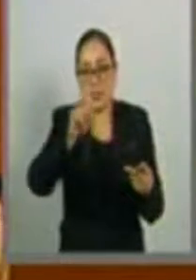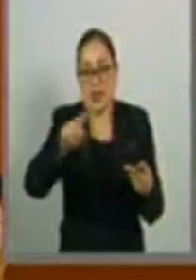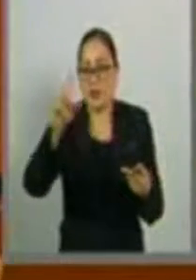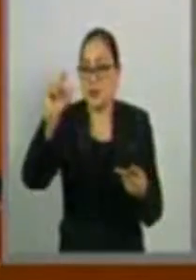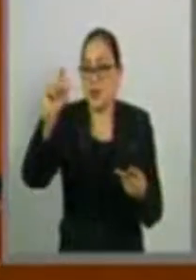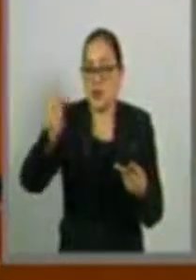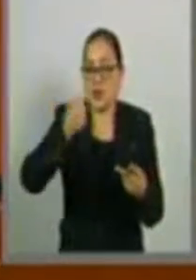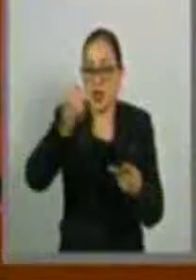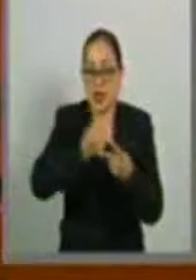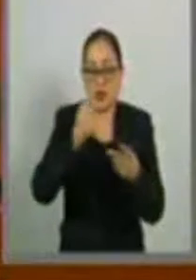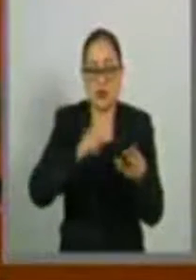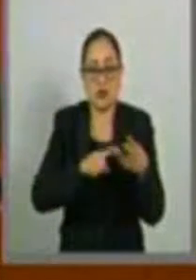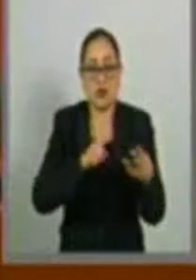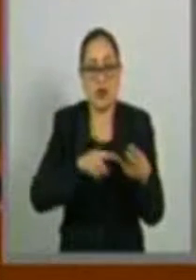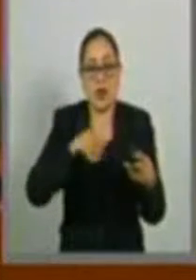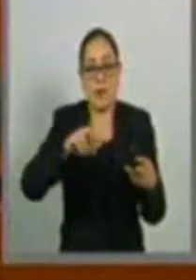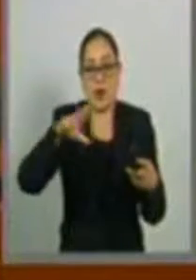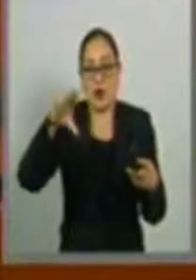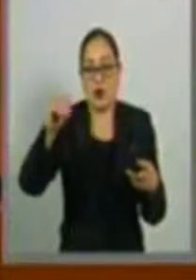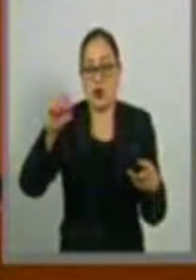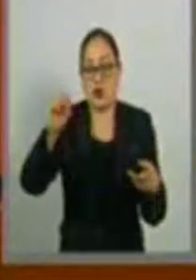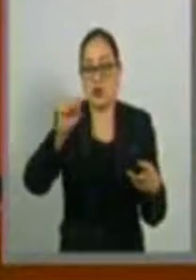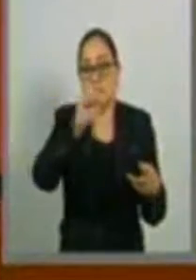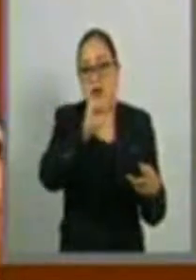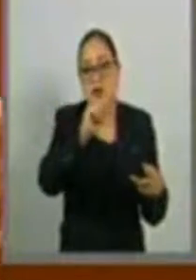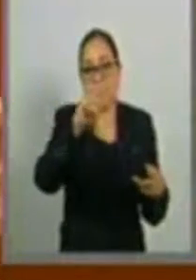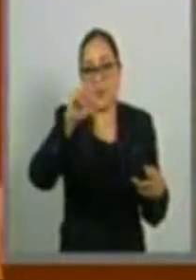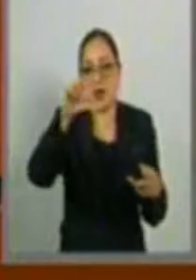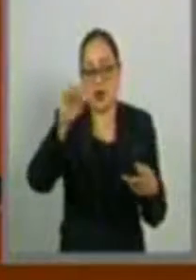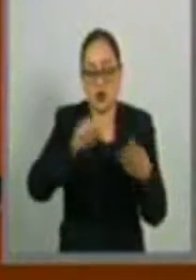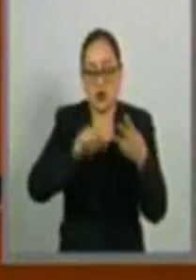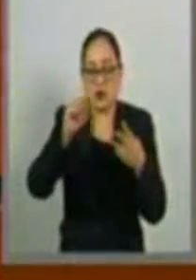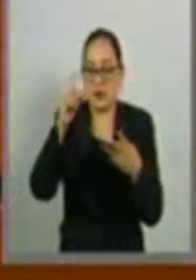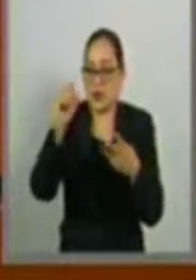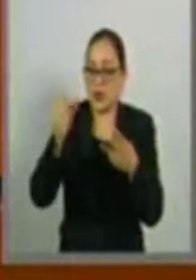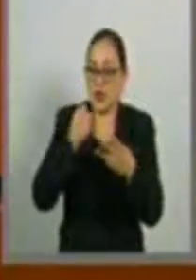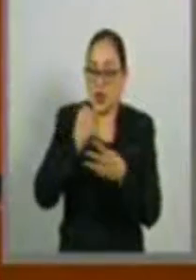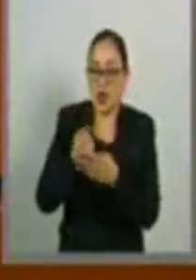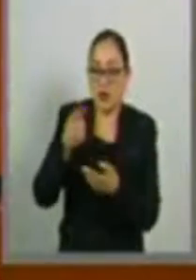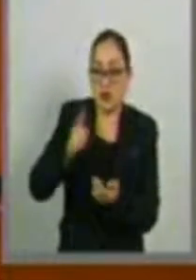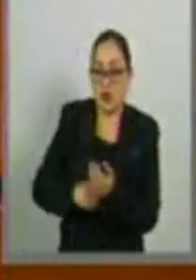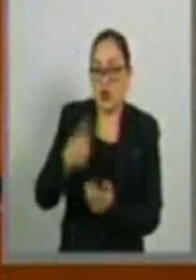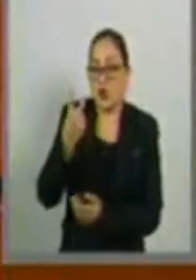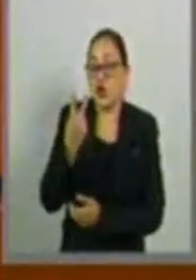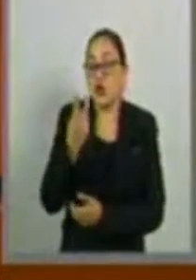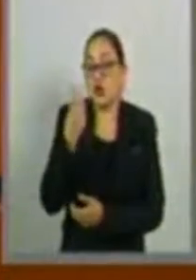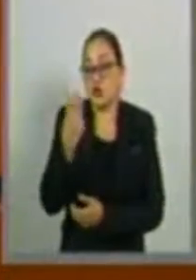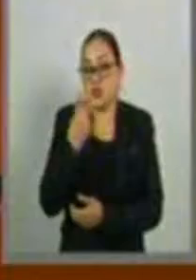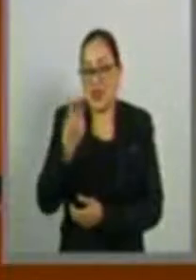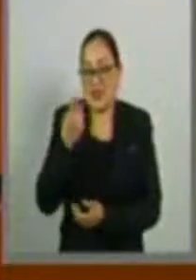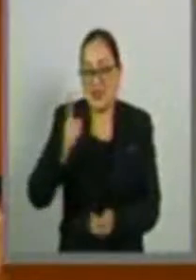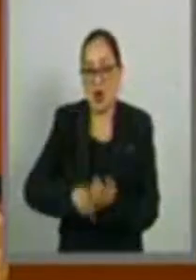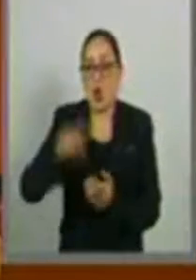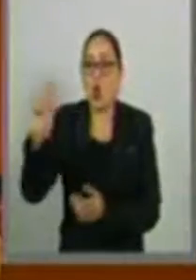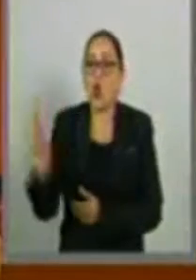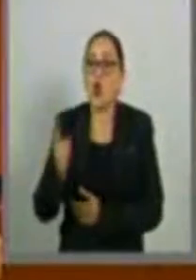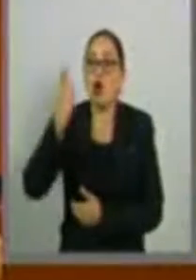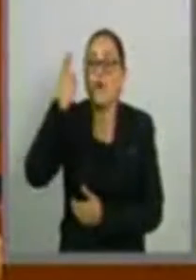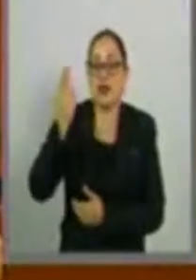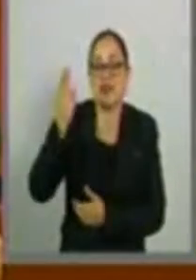20 años, Marcos Ábalos, 20, todos ellos de la Universidad de Medios Audiovisuales